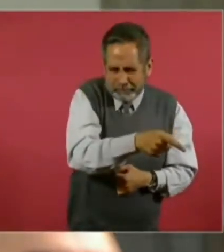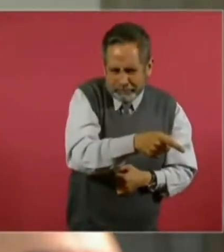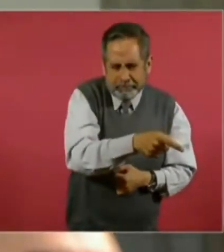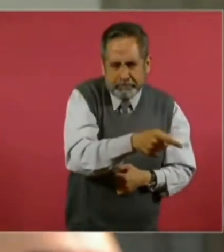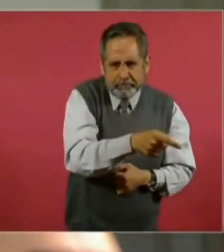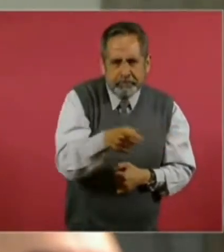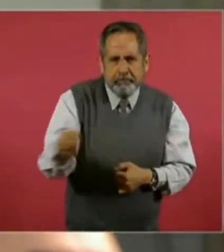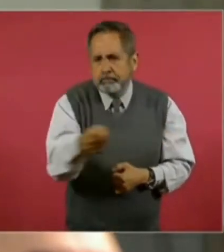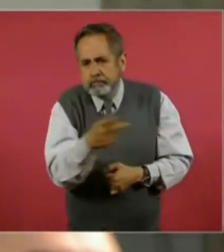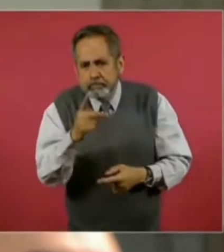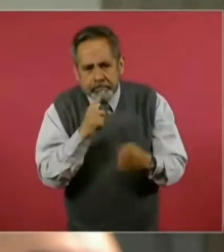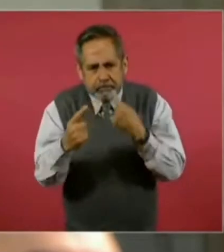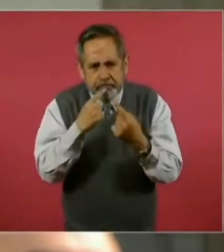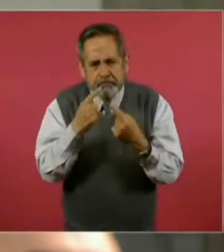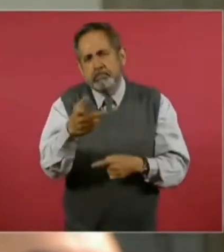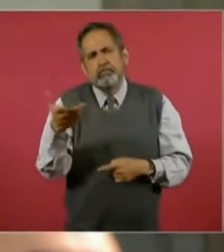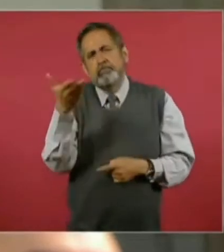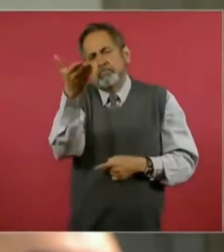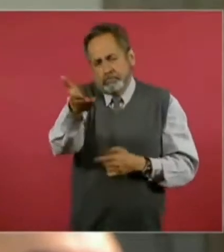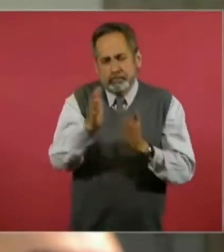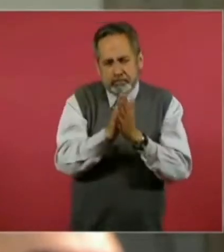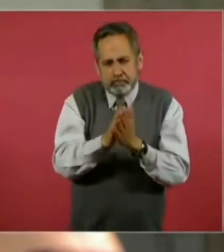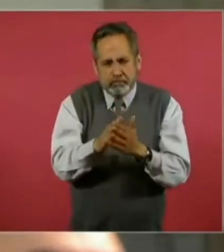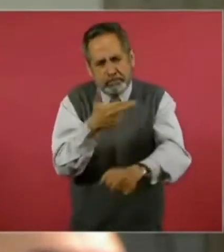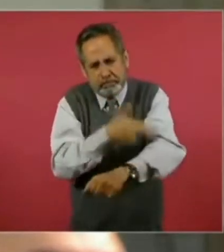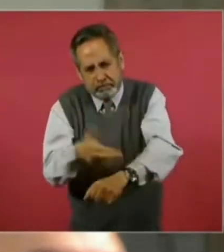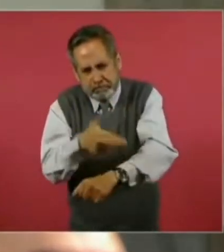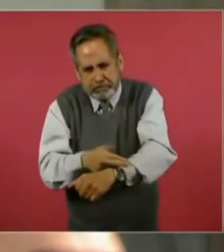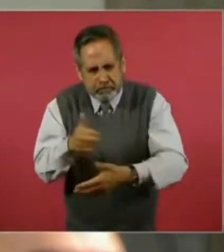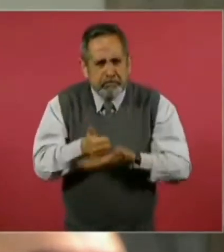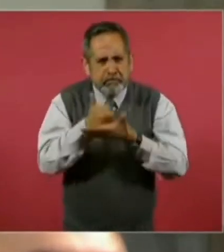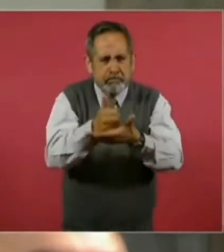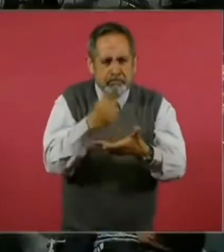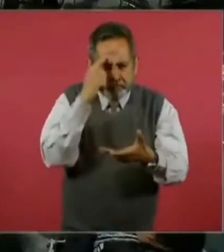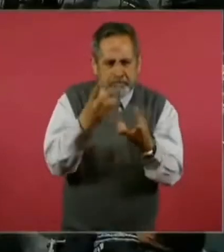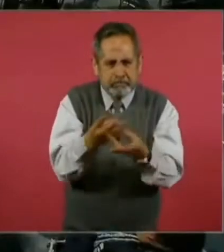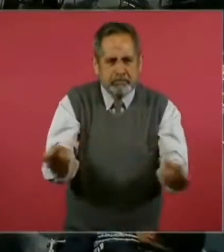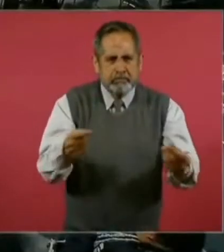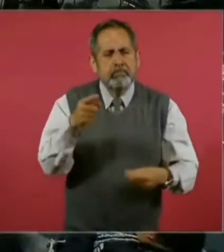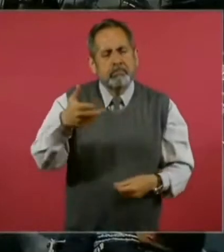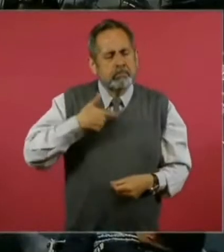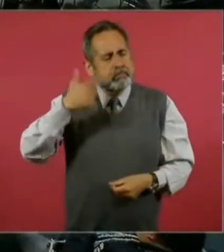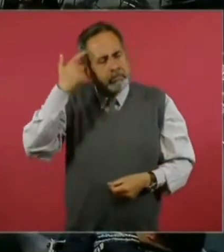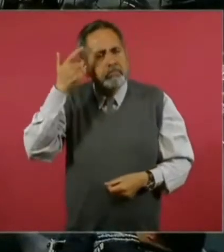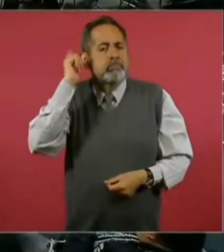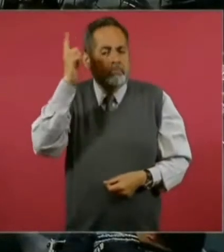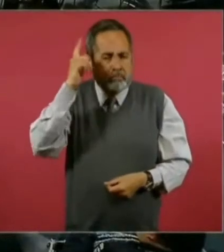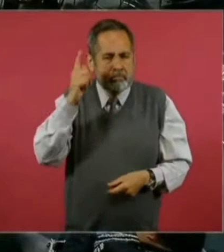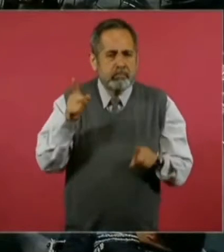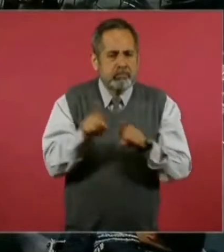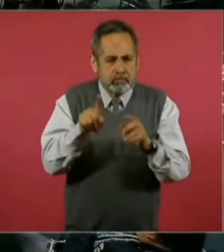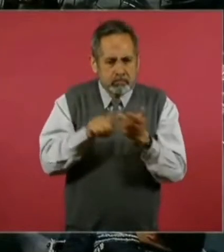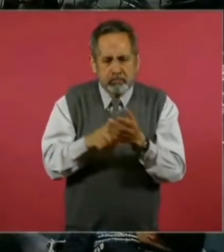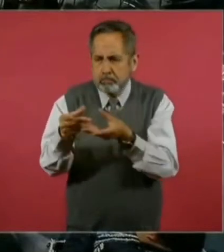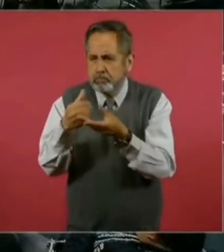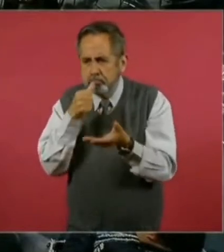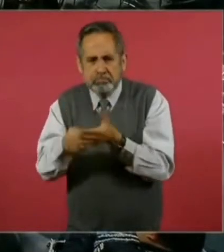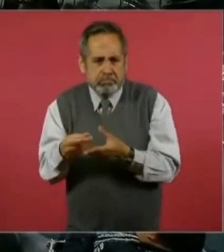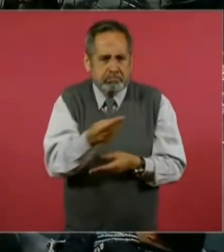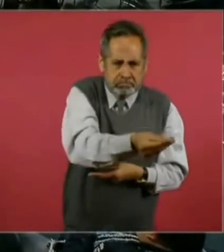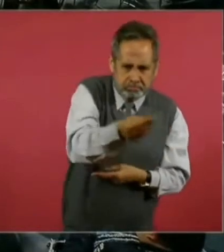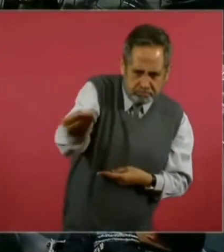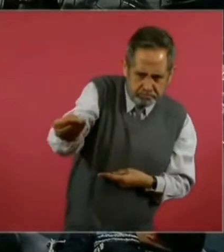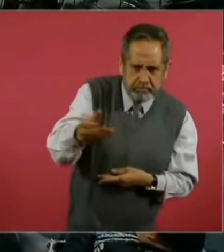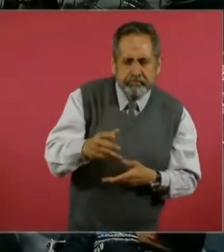le piden, que por favor les ayude, ellos tienen la esperanza en usted. Así que le hago llegar la carta